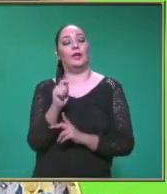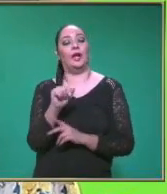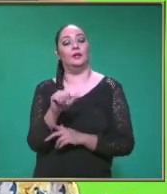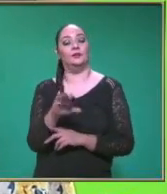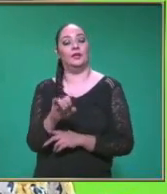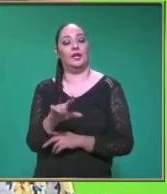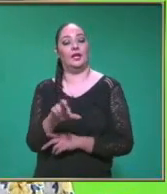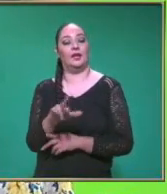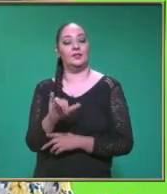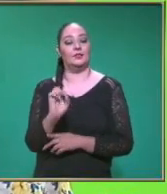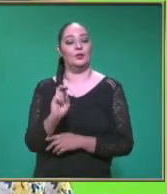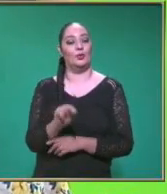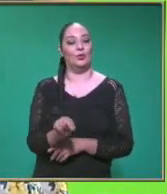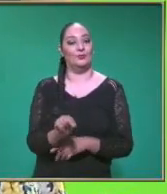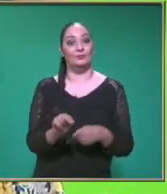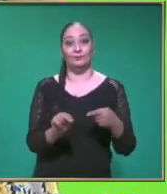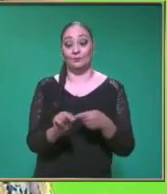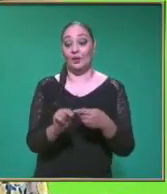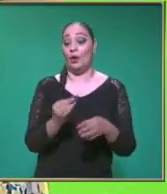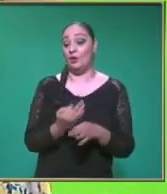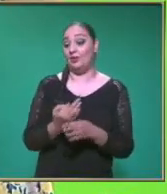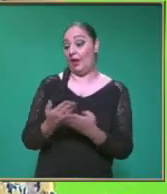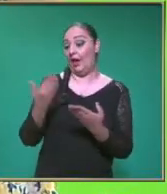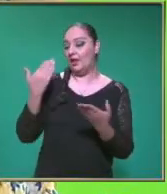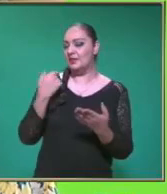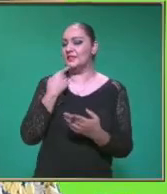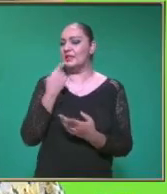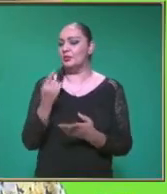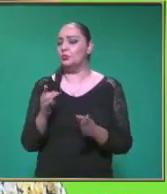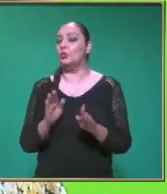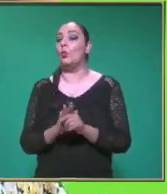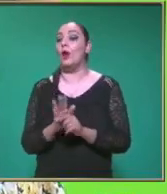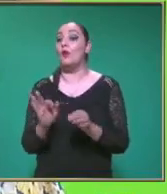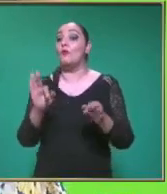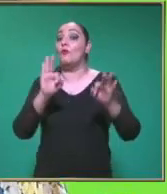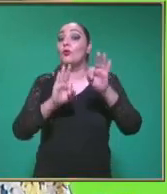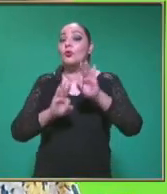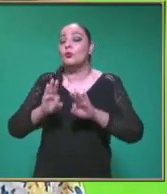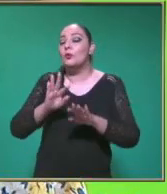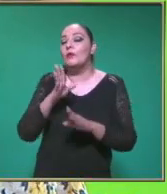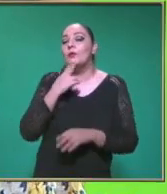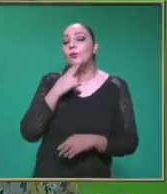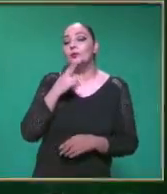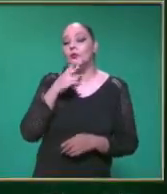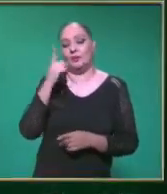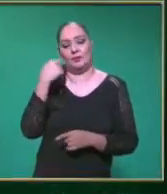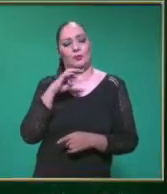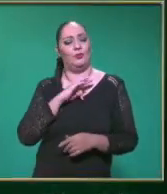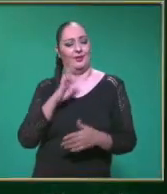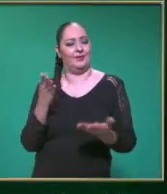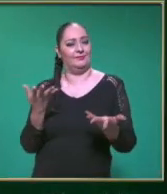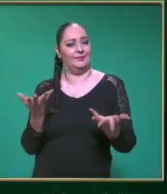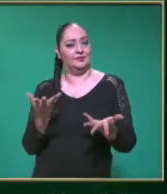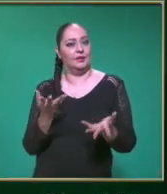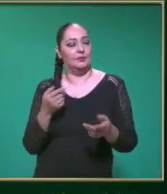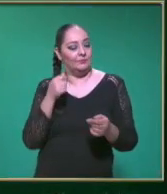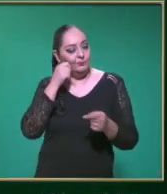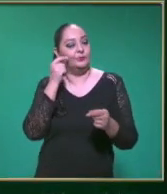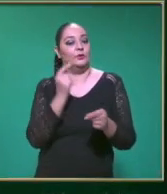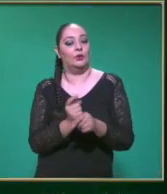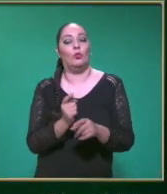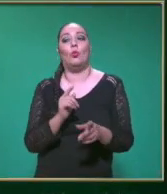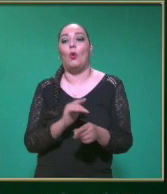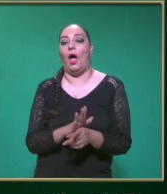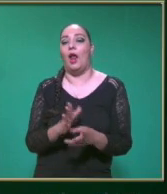Mencionamos Antes del corte La fórmula Que vamos A utilizar Para poder Lograr Identificar